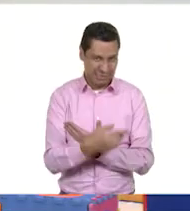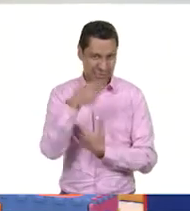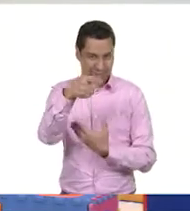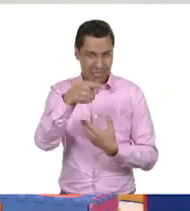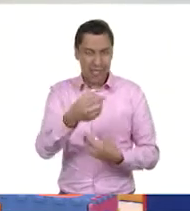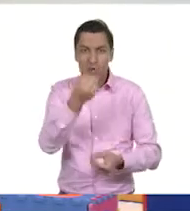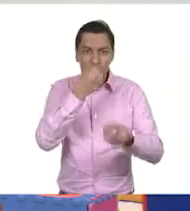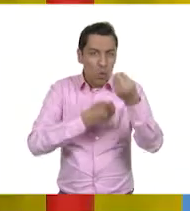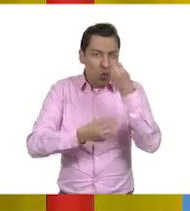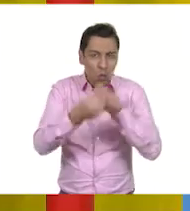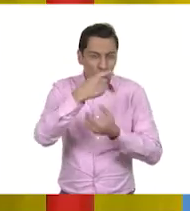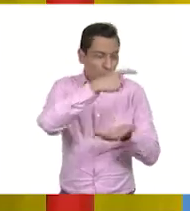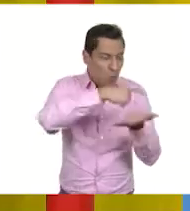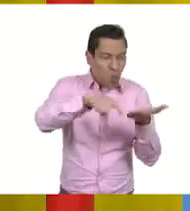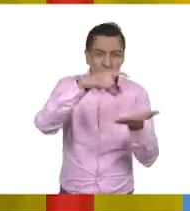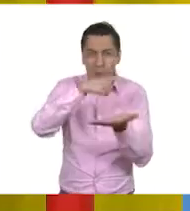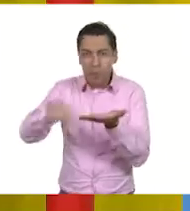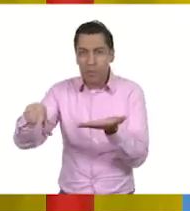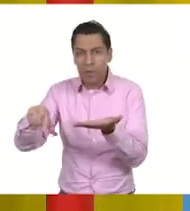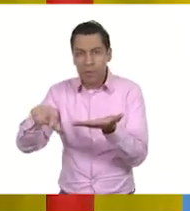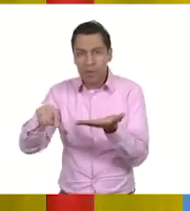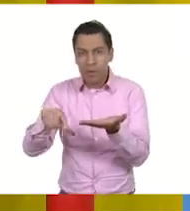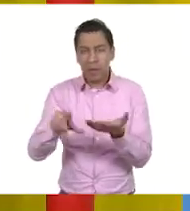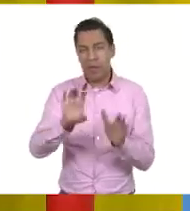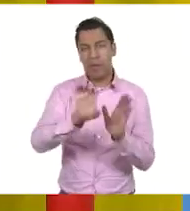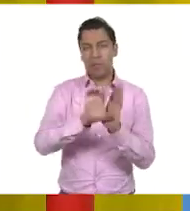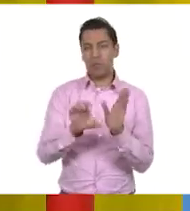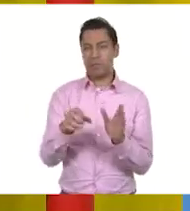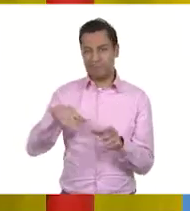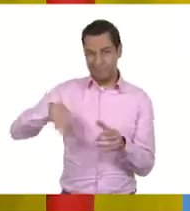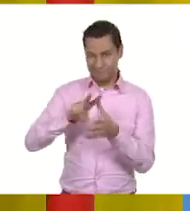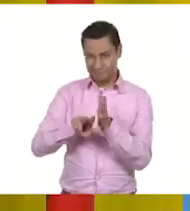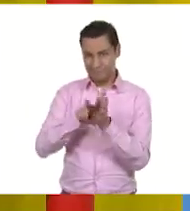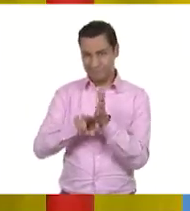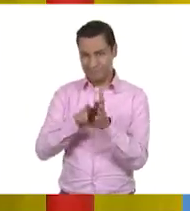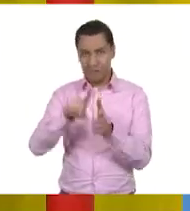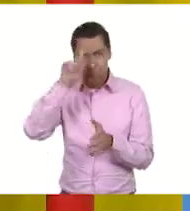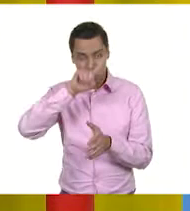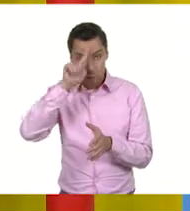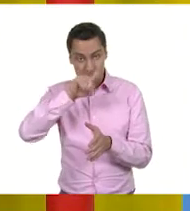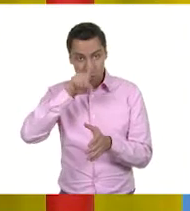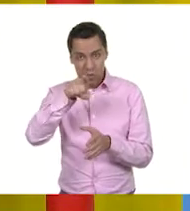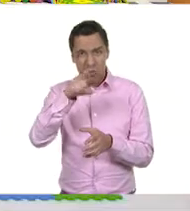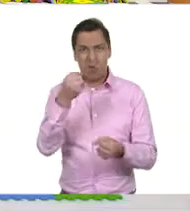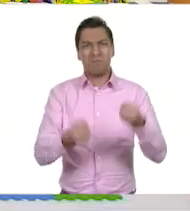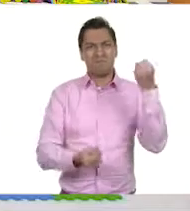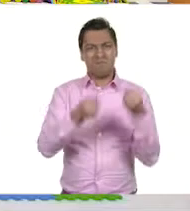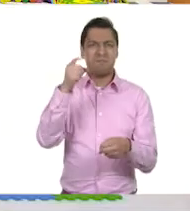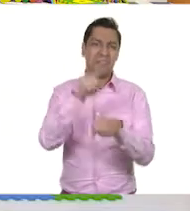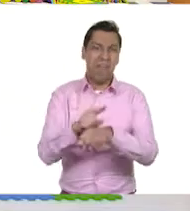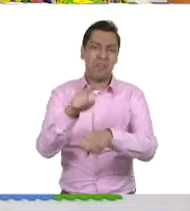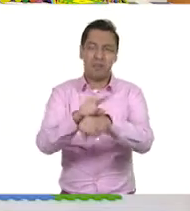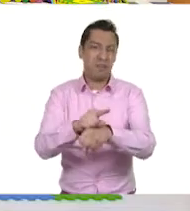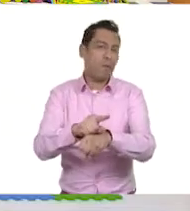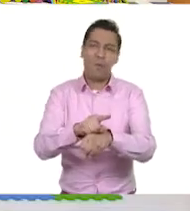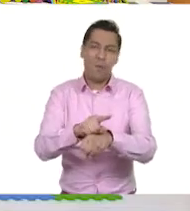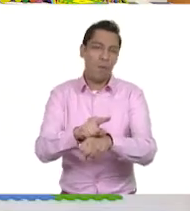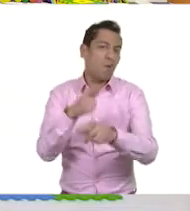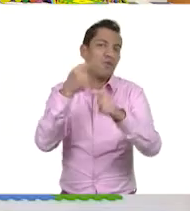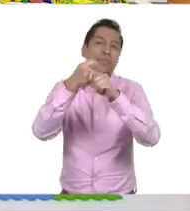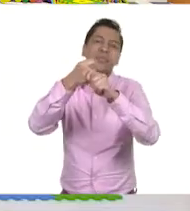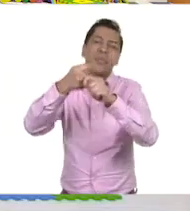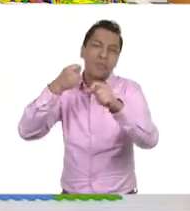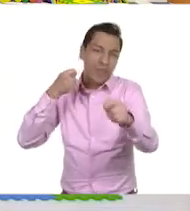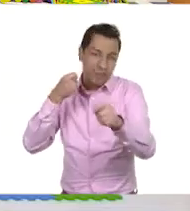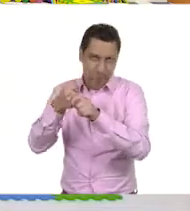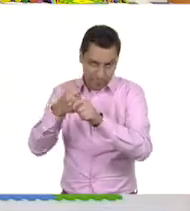Porque si vimos algo en el video, era que el uso de automóviles con los gases contaminaba. Sí. Si yo consumo algo que está dentro de mi